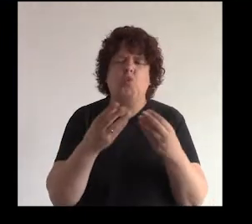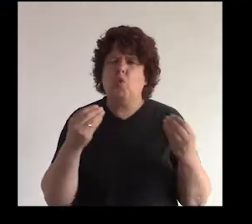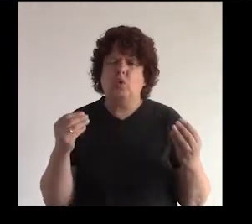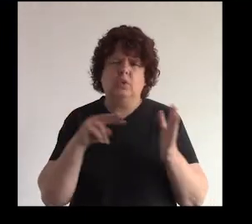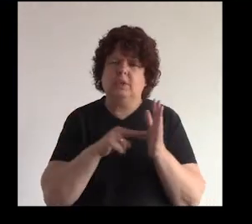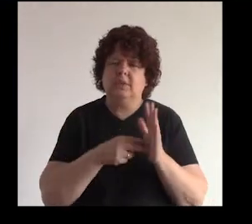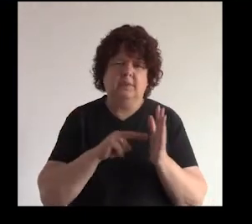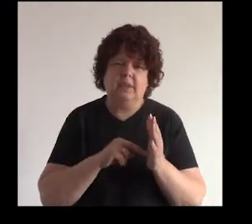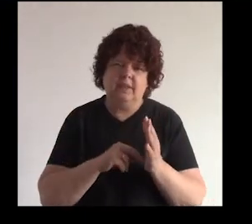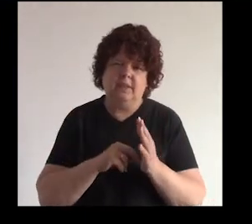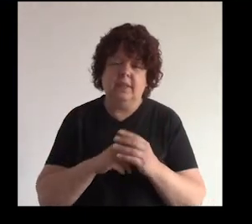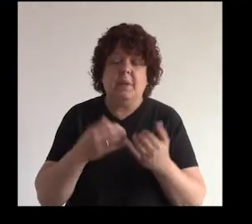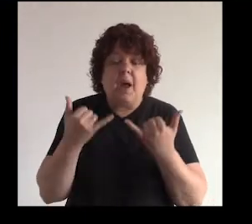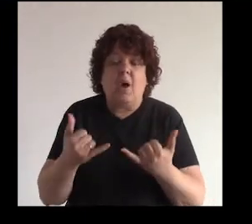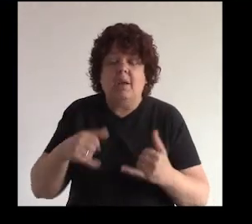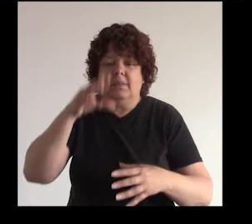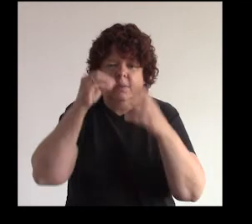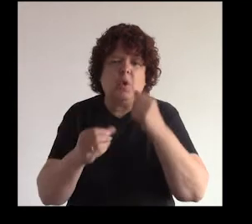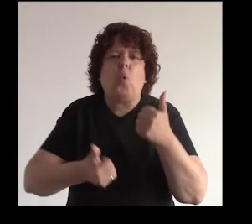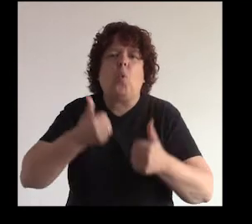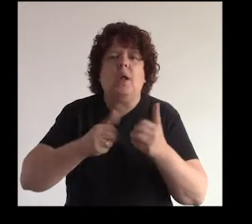vamos a aprender hoy día qué significa red social